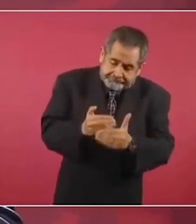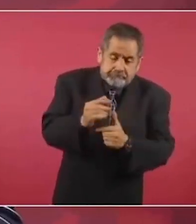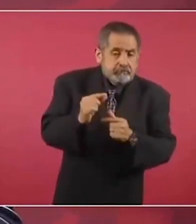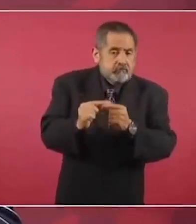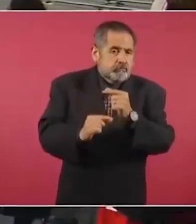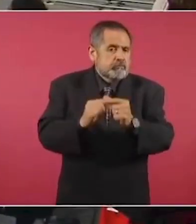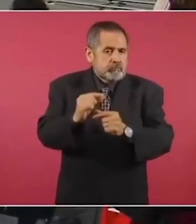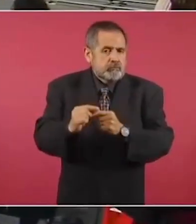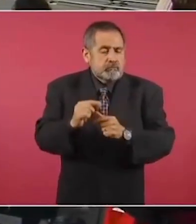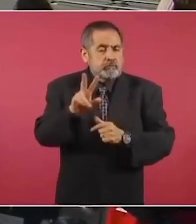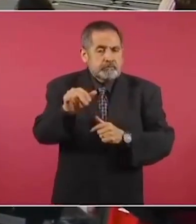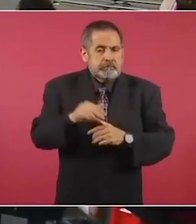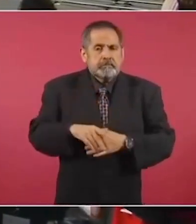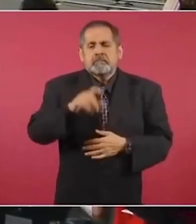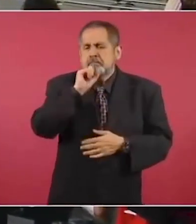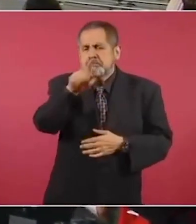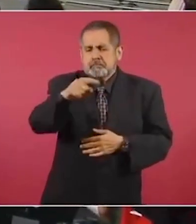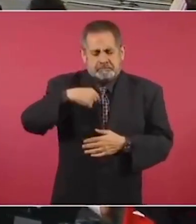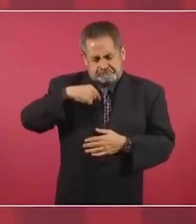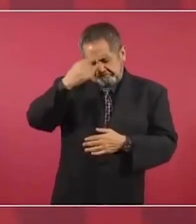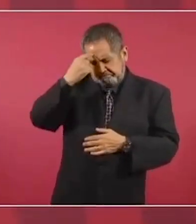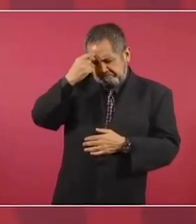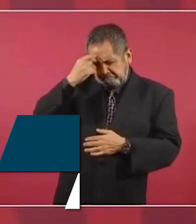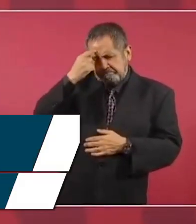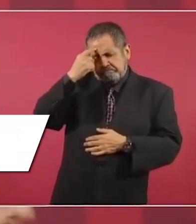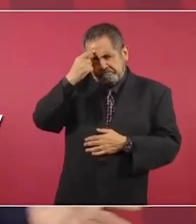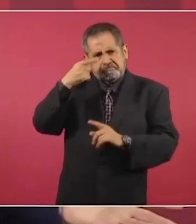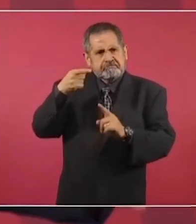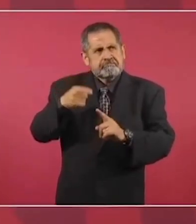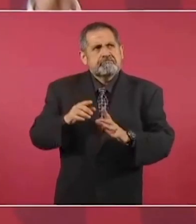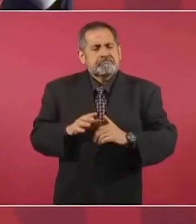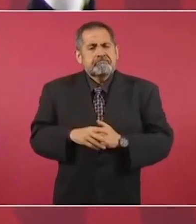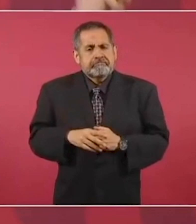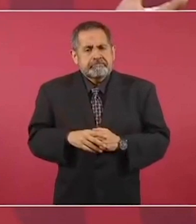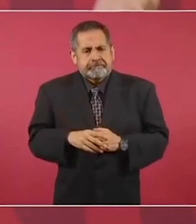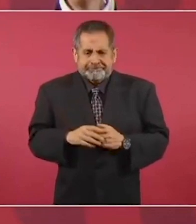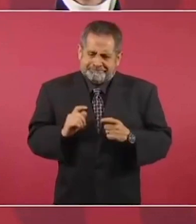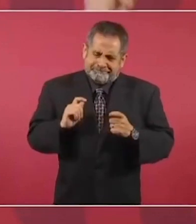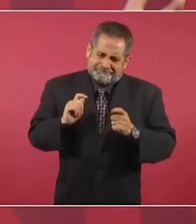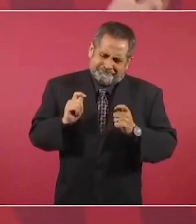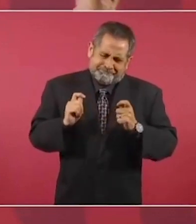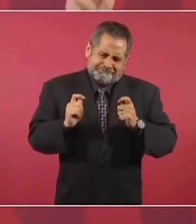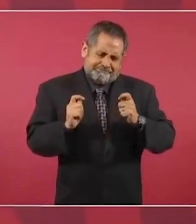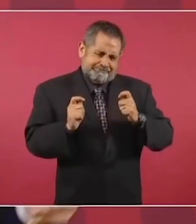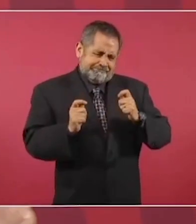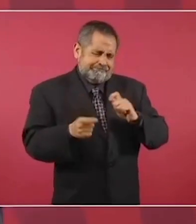También yo he llegado a la conclusión de que esto es un proceso,